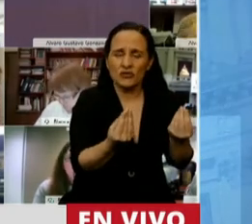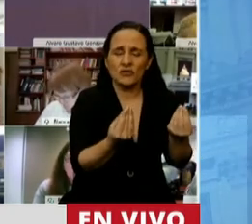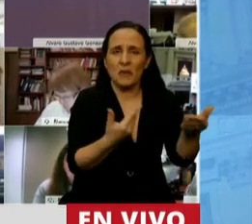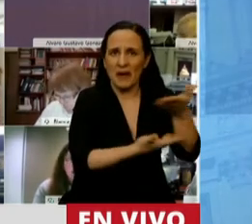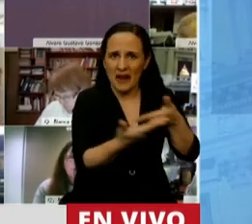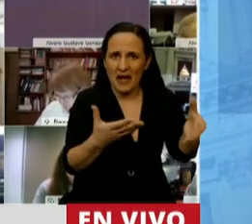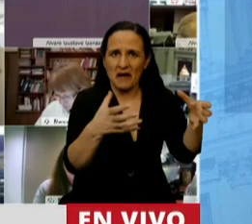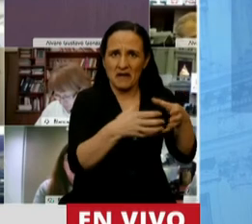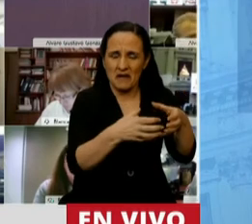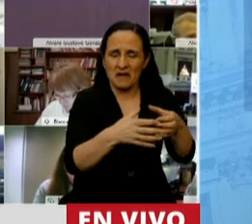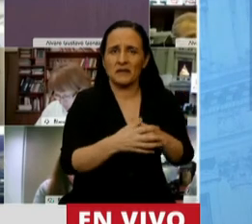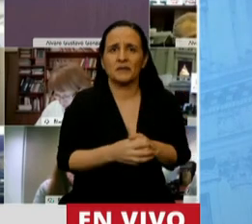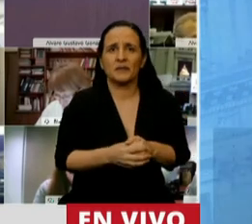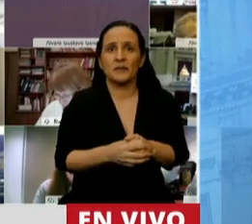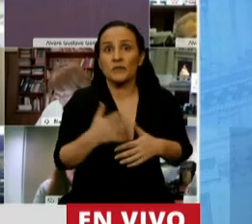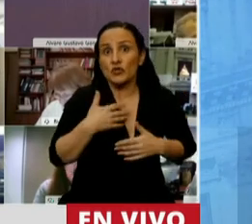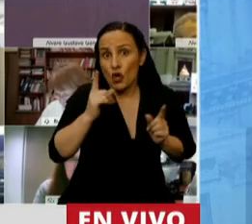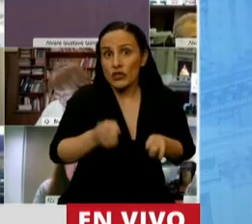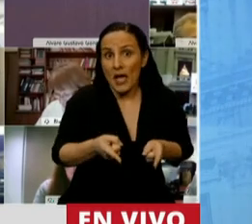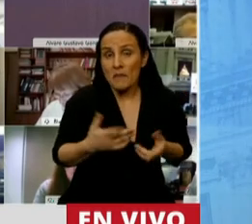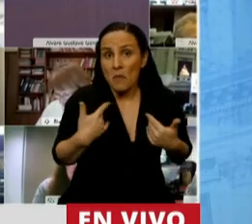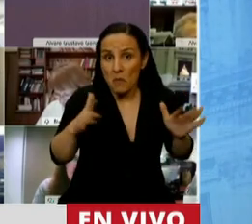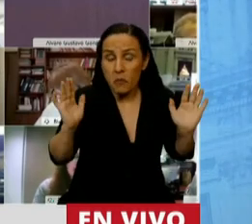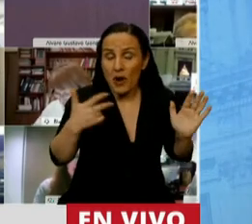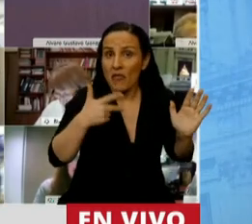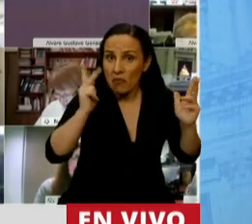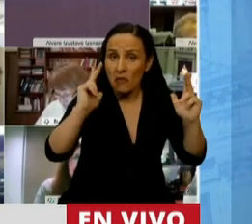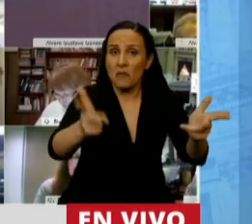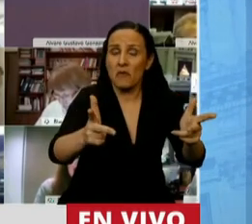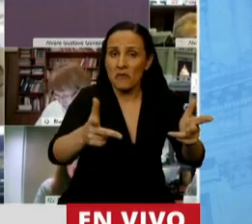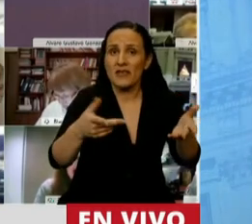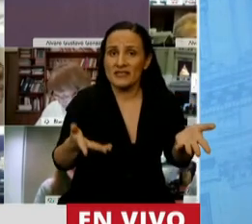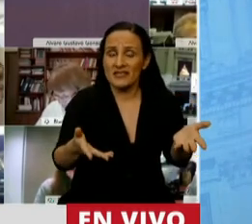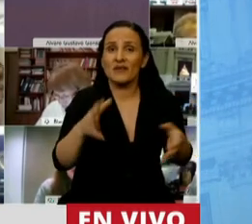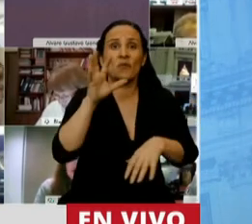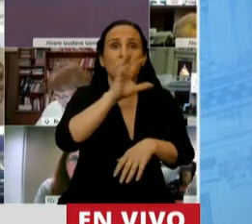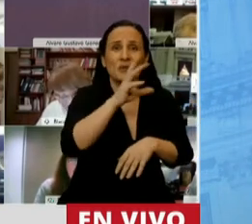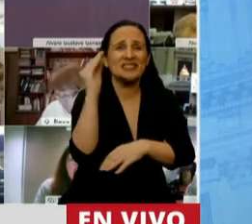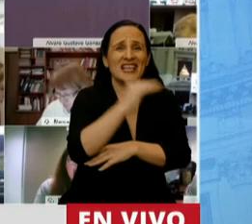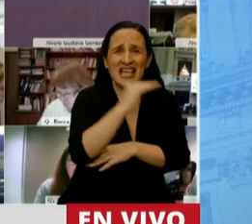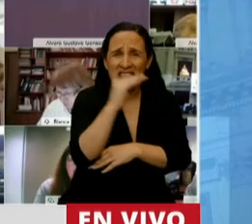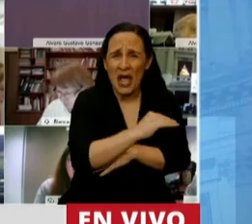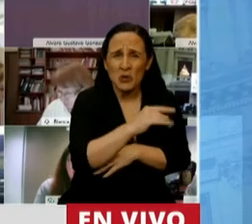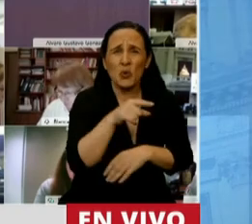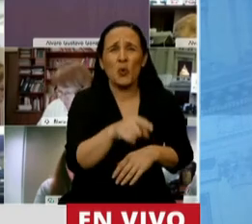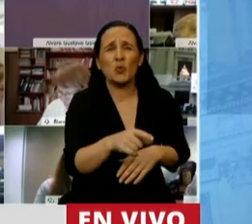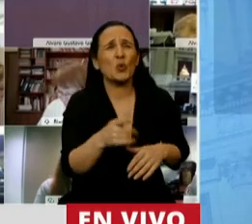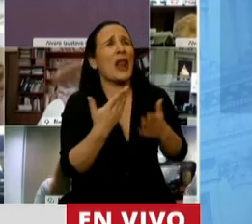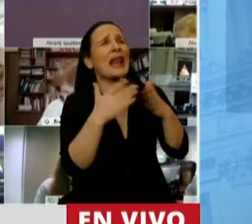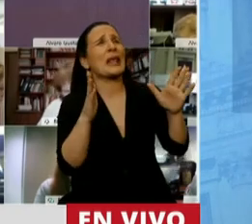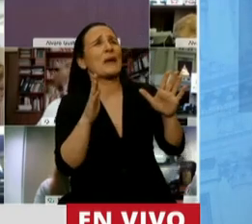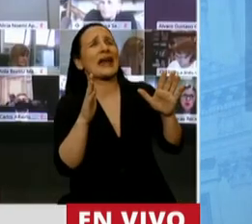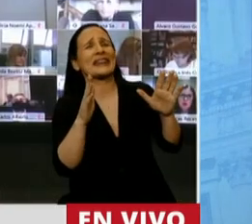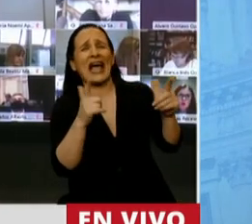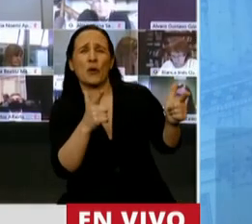lo cual, yo puedo también querer garantizarles y decirles que en Santa Cruz no está cercenada ni la libertad